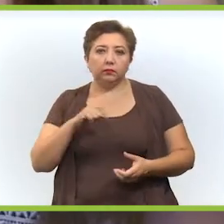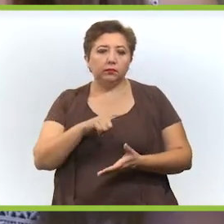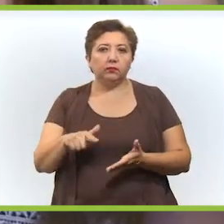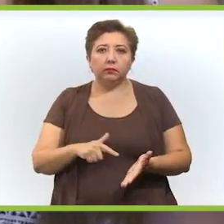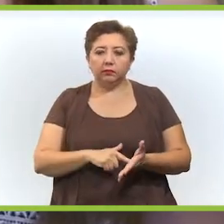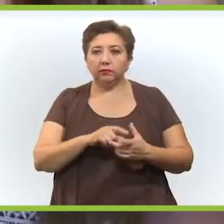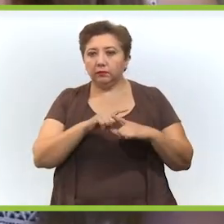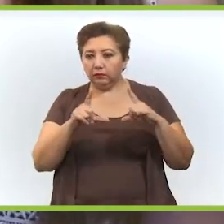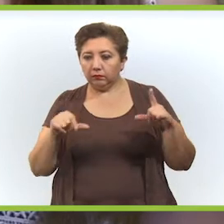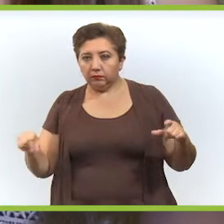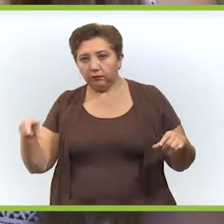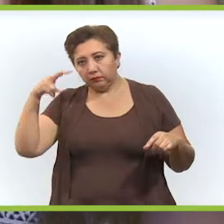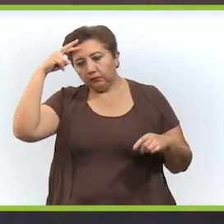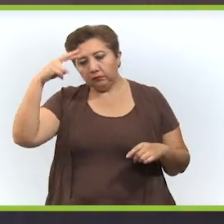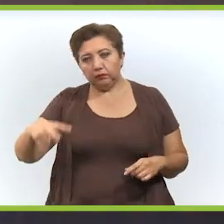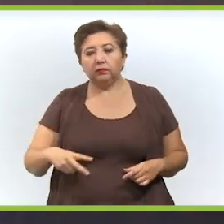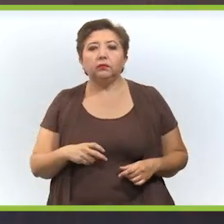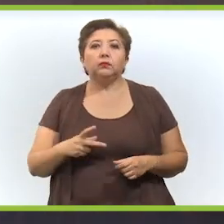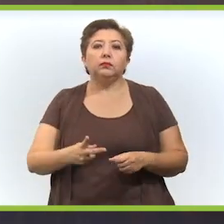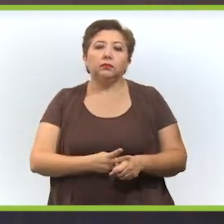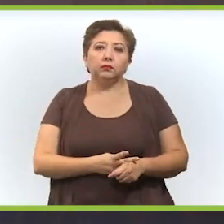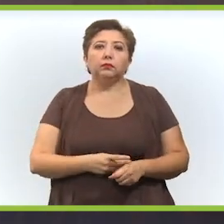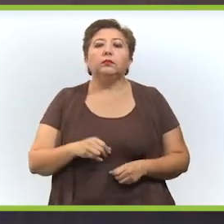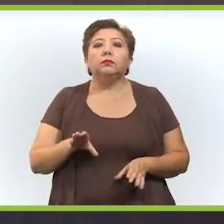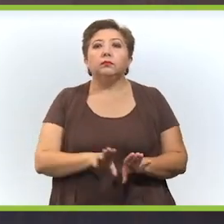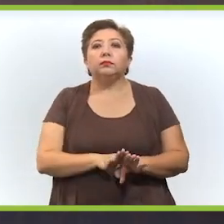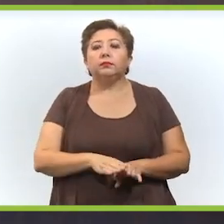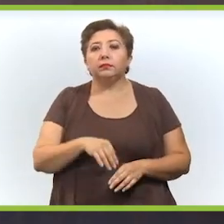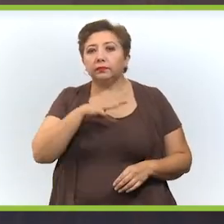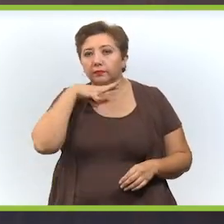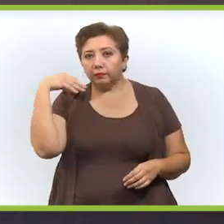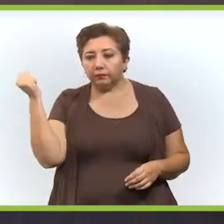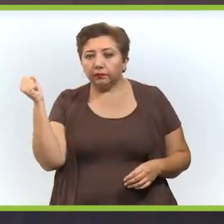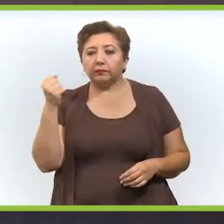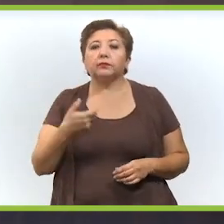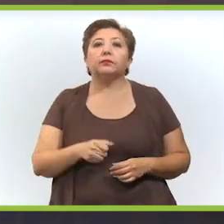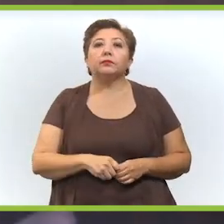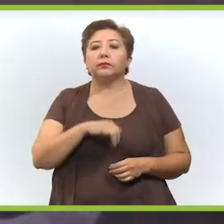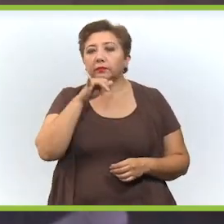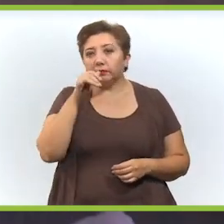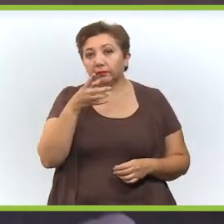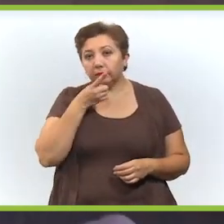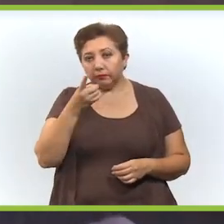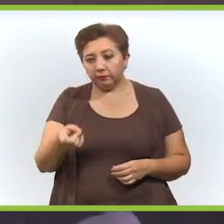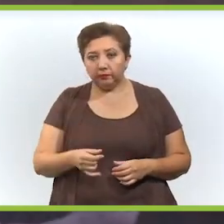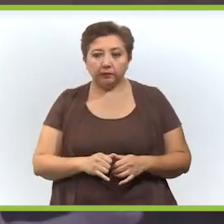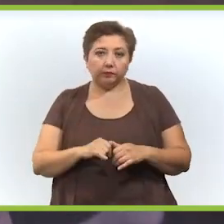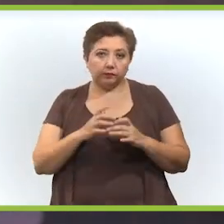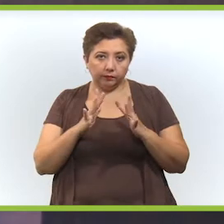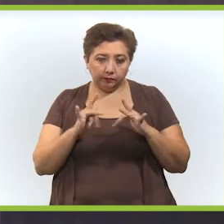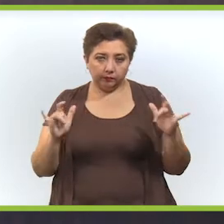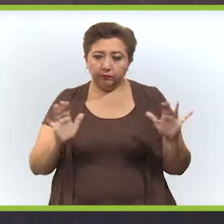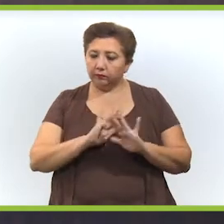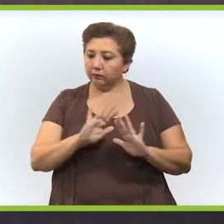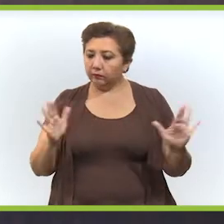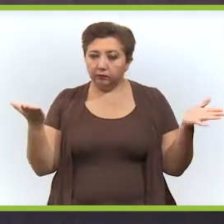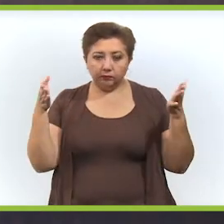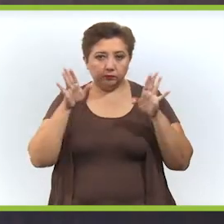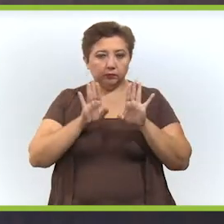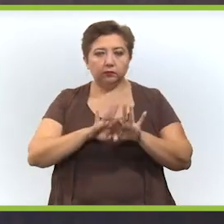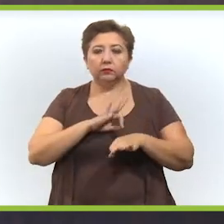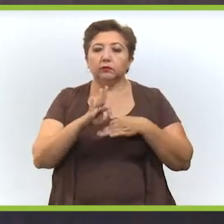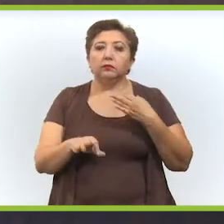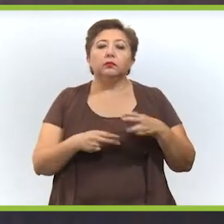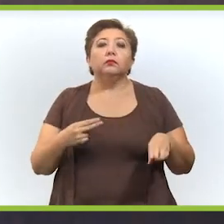como Alemania, como Holanda, como Francia, donde ya cerraron todos los negocios esenciales como estábamos en los meses de abril y mayo,